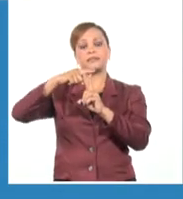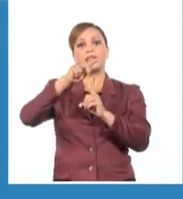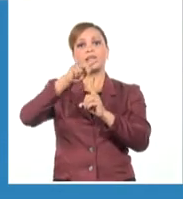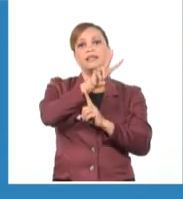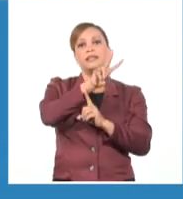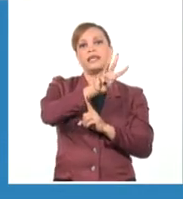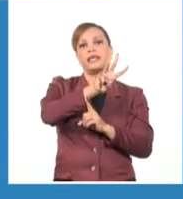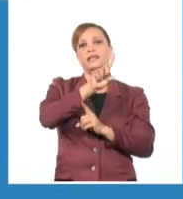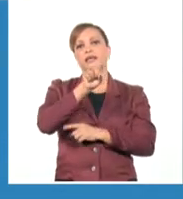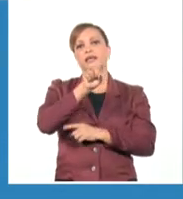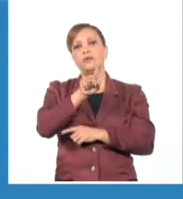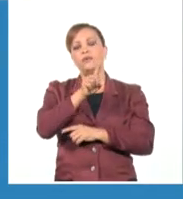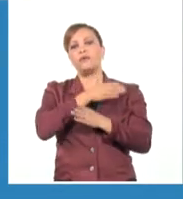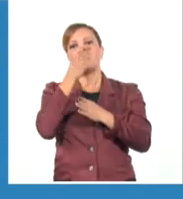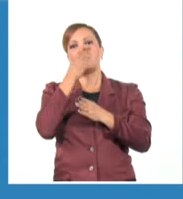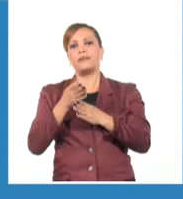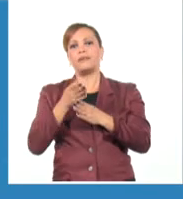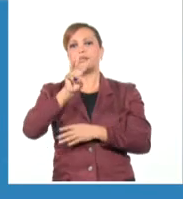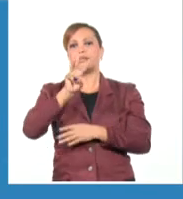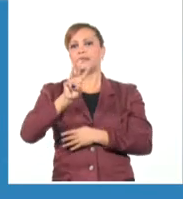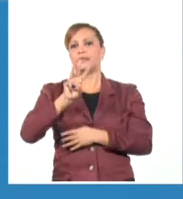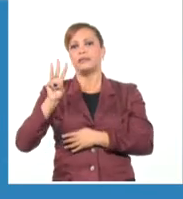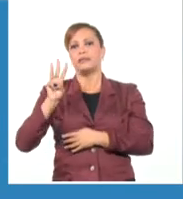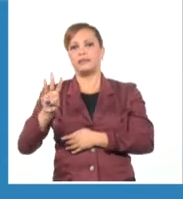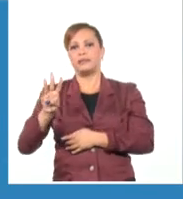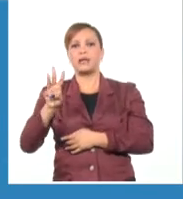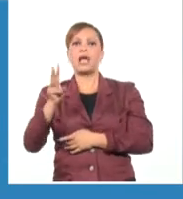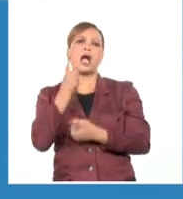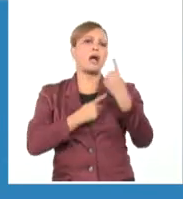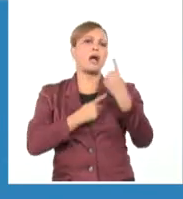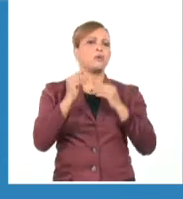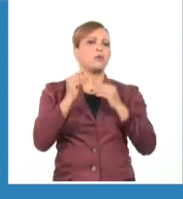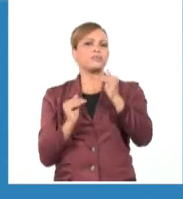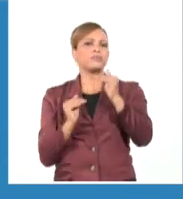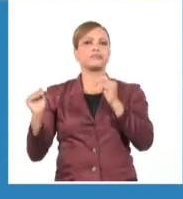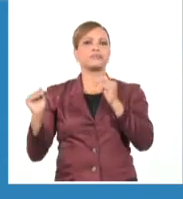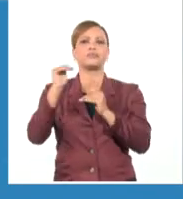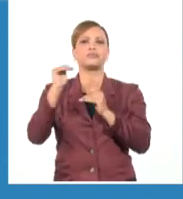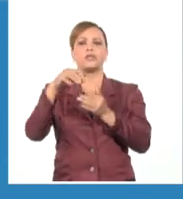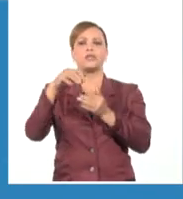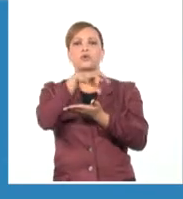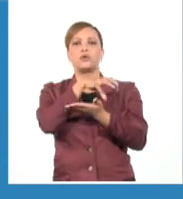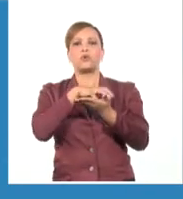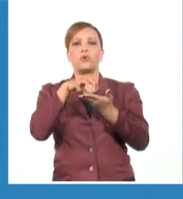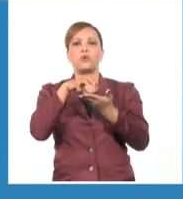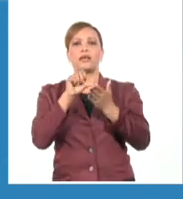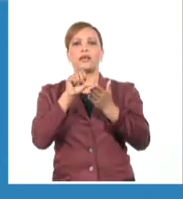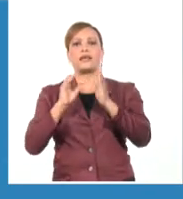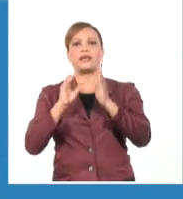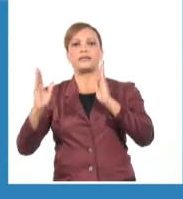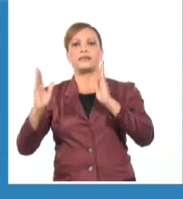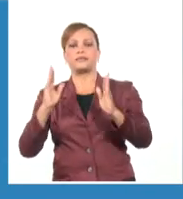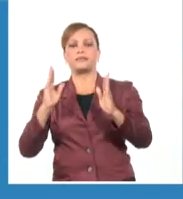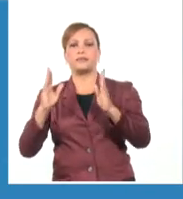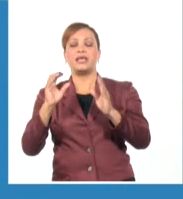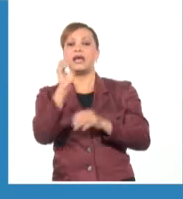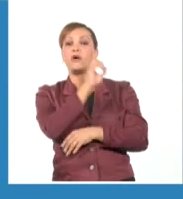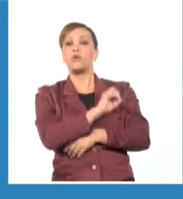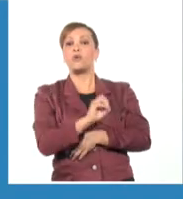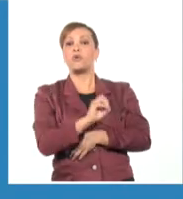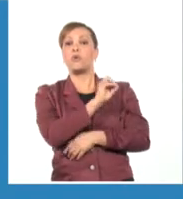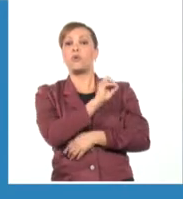los 31 hasta los 33 grados Celsius, algún valor superior en localidades del interior y bueno, de la parte oriental,